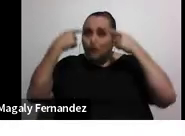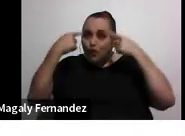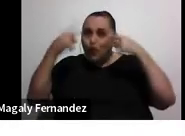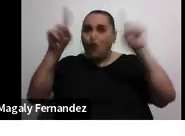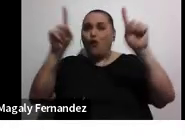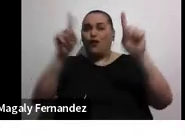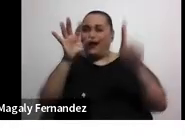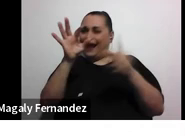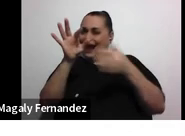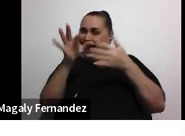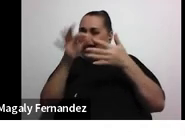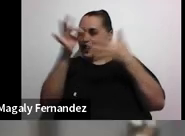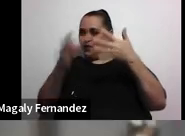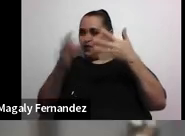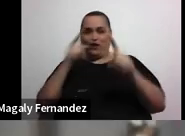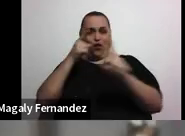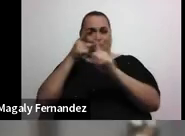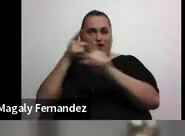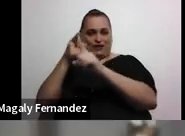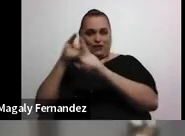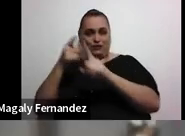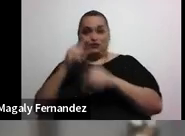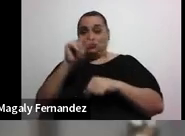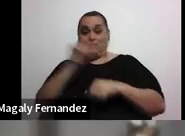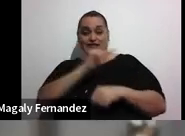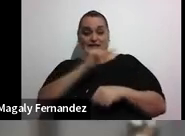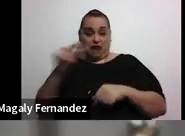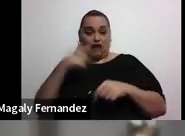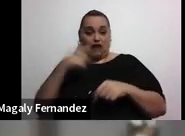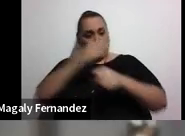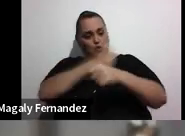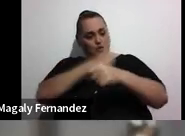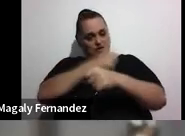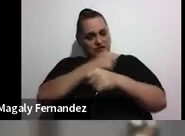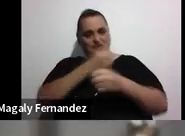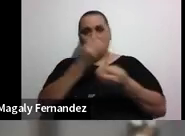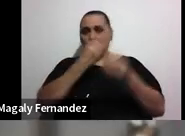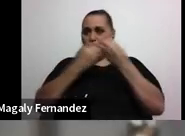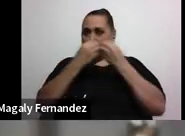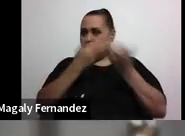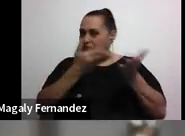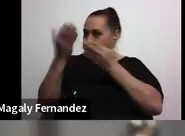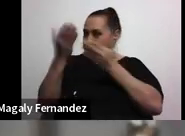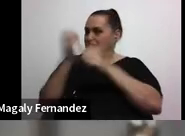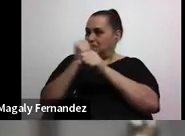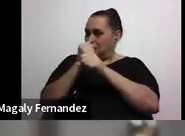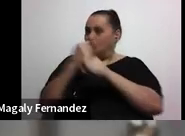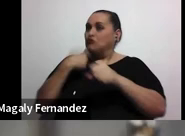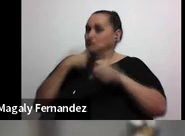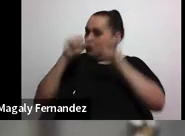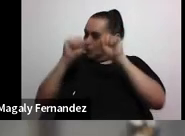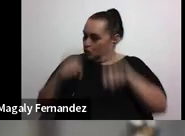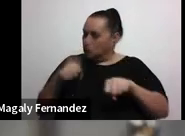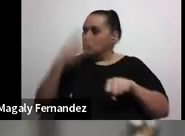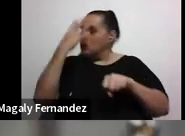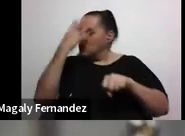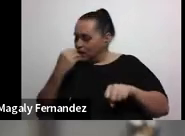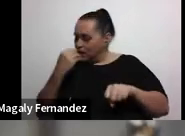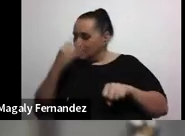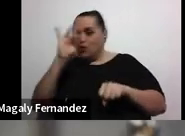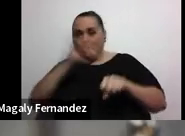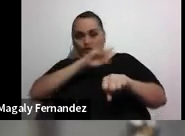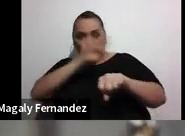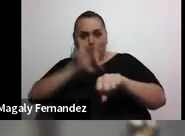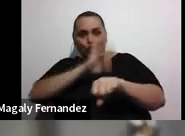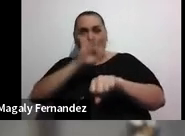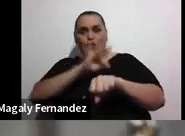ya pasó una semana y me pude cocinar toda la comida para llevar al trabajo ya pasó una semana y pude dormir ocho horas el mantenimiento dura